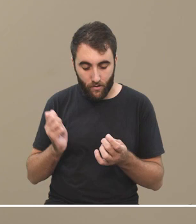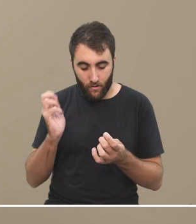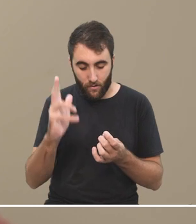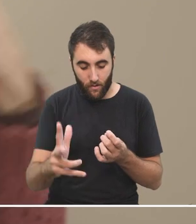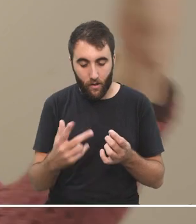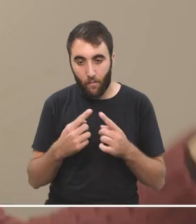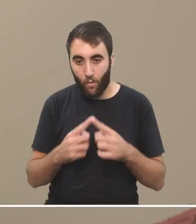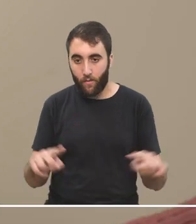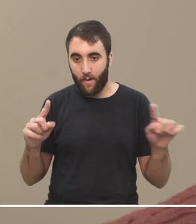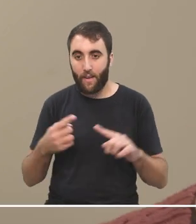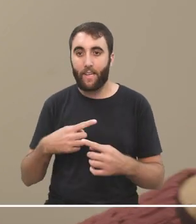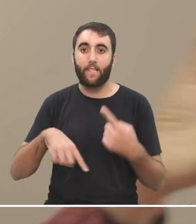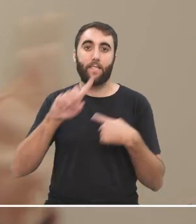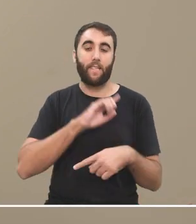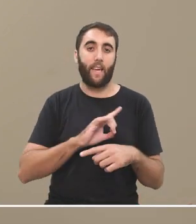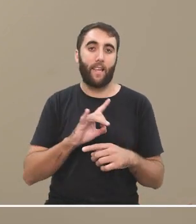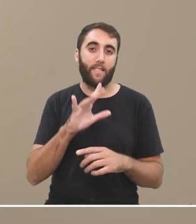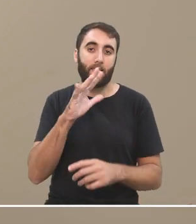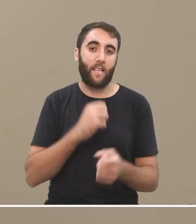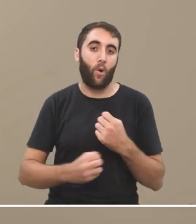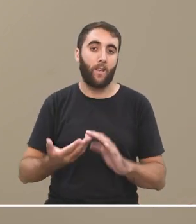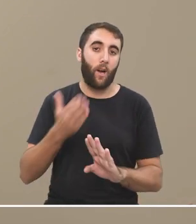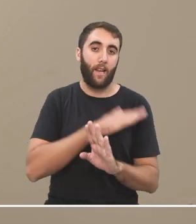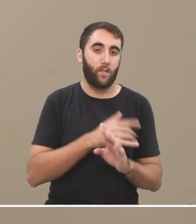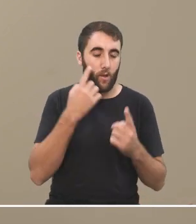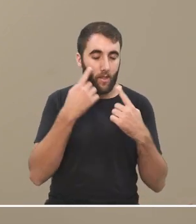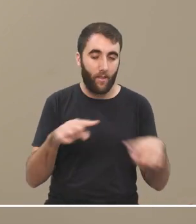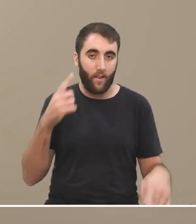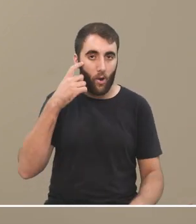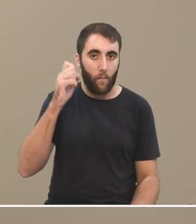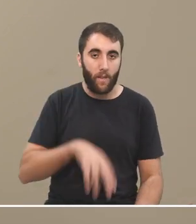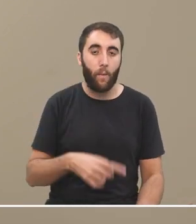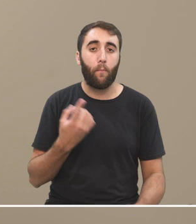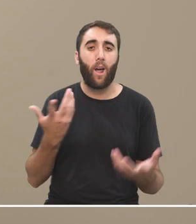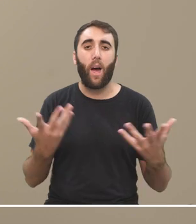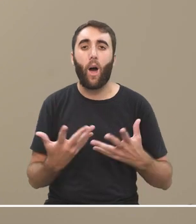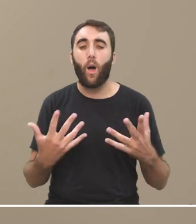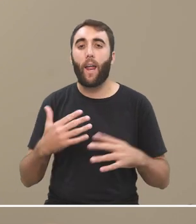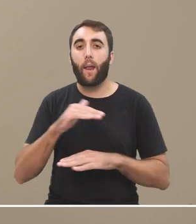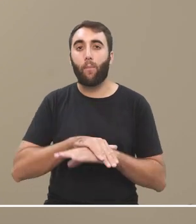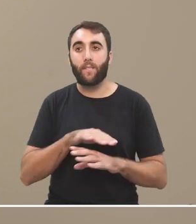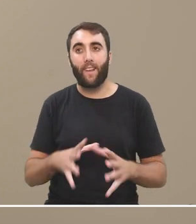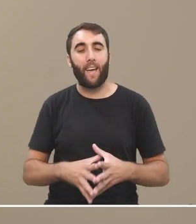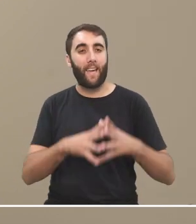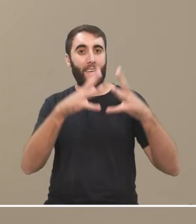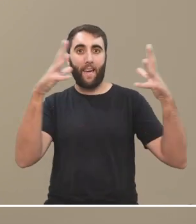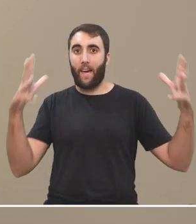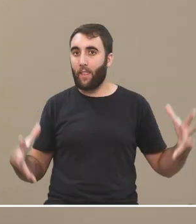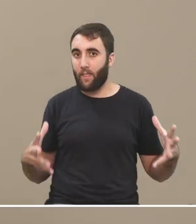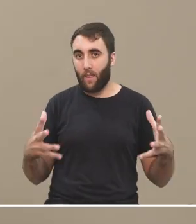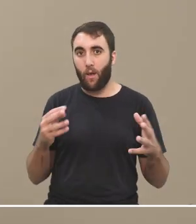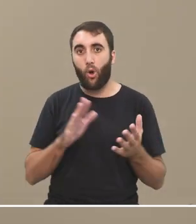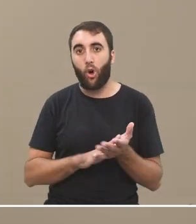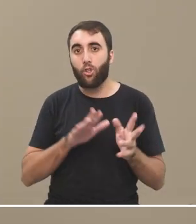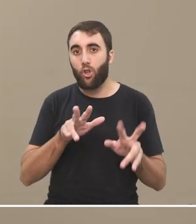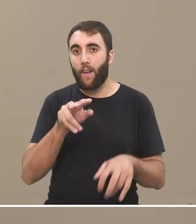es muy distinto a lo que hubiera respondido un tiempo atrás porque creo que ahora tenemos una responsabilidad gigantesca por hacer algo